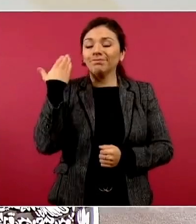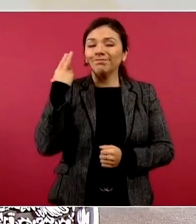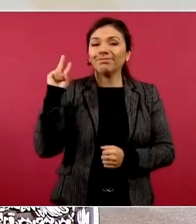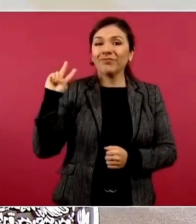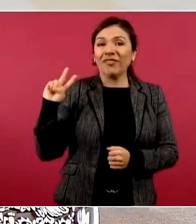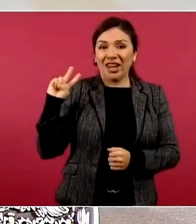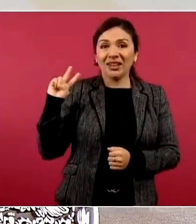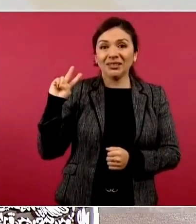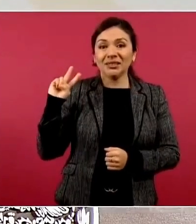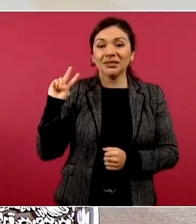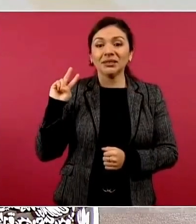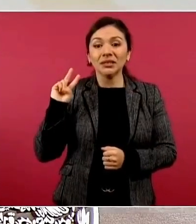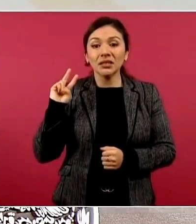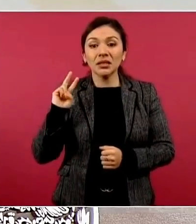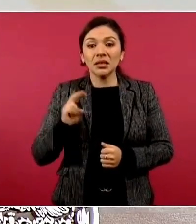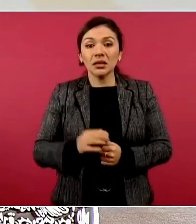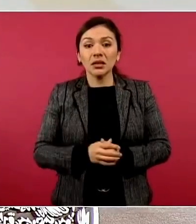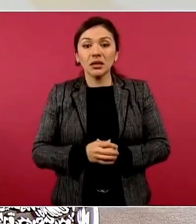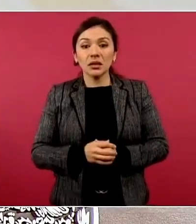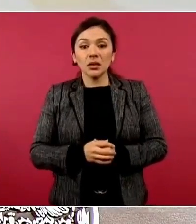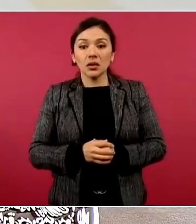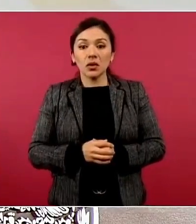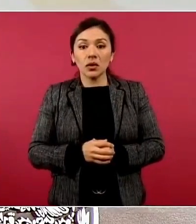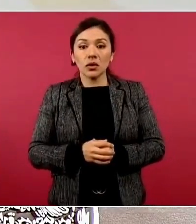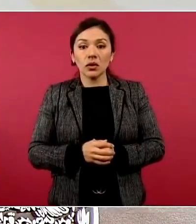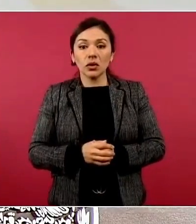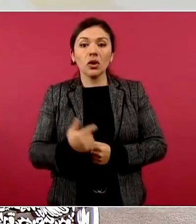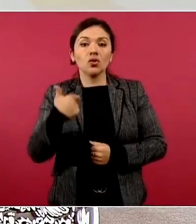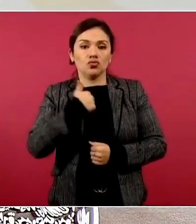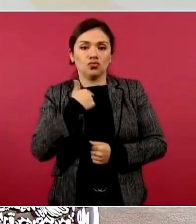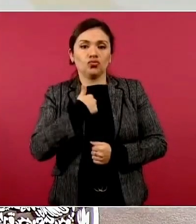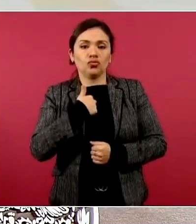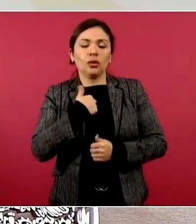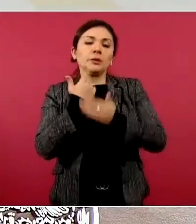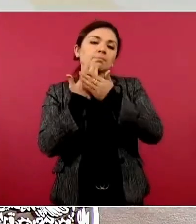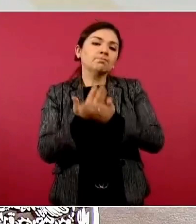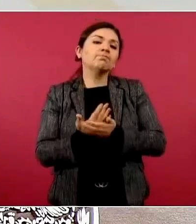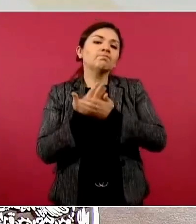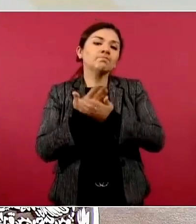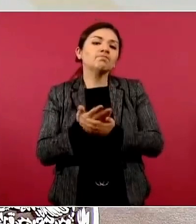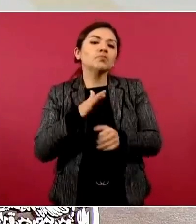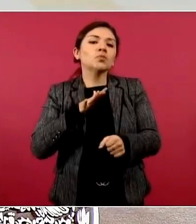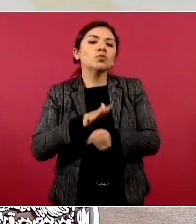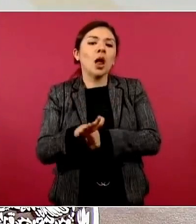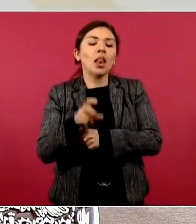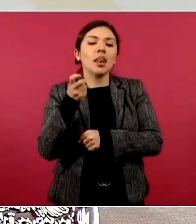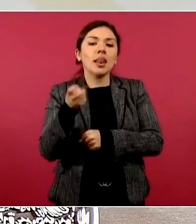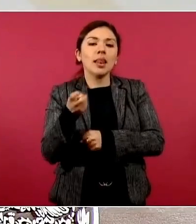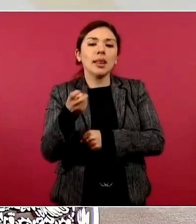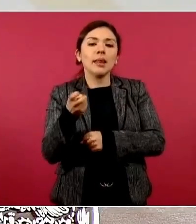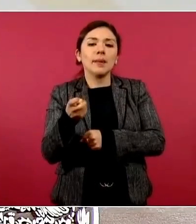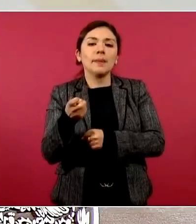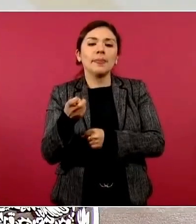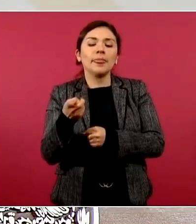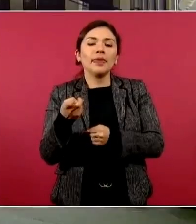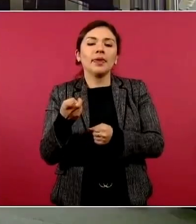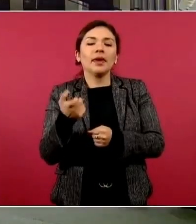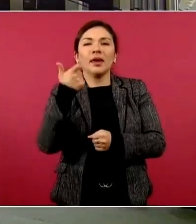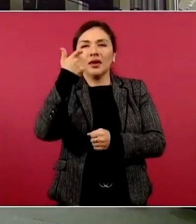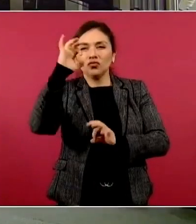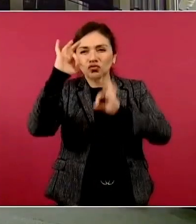esperé el cierre de la bolsa